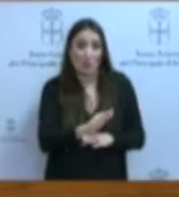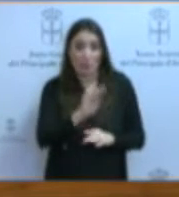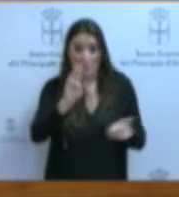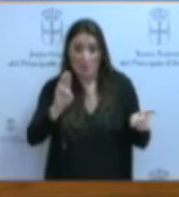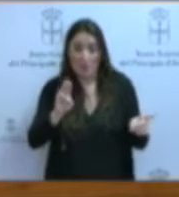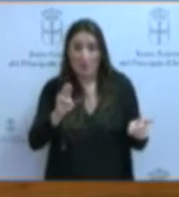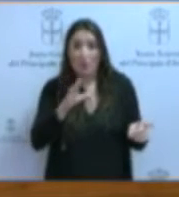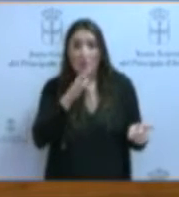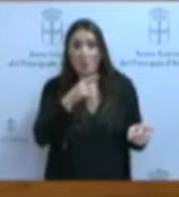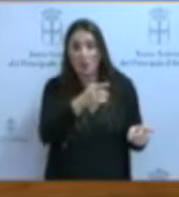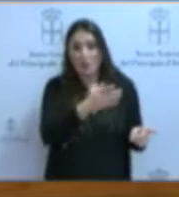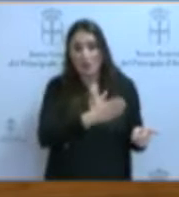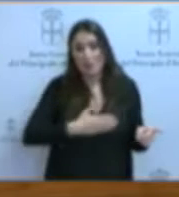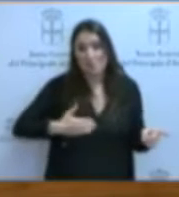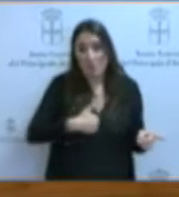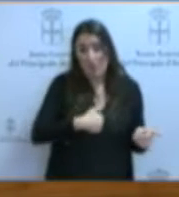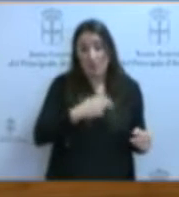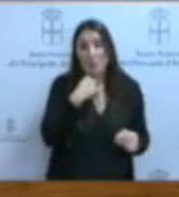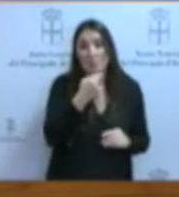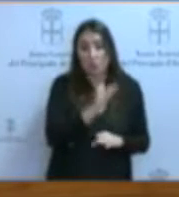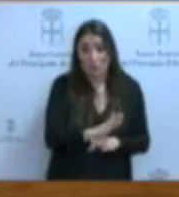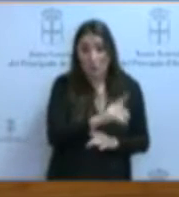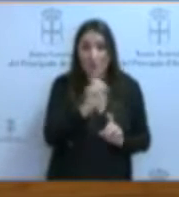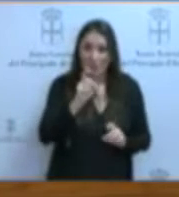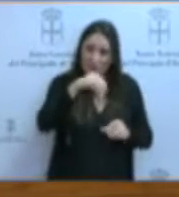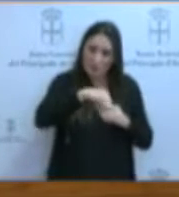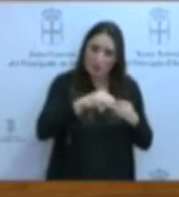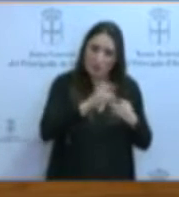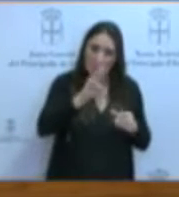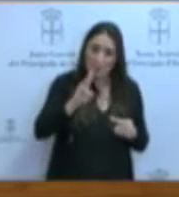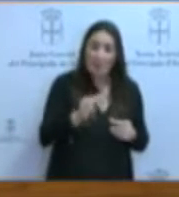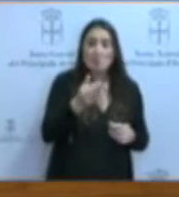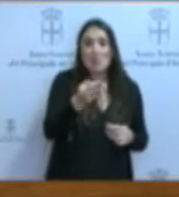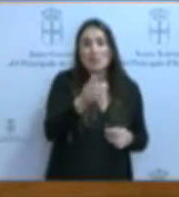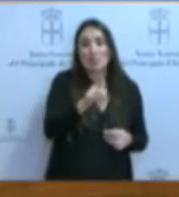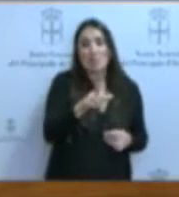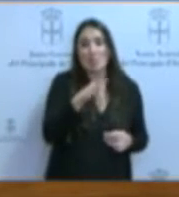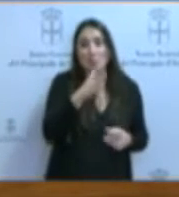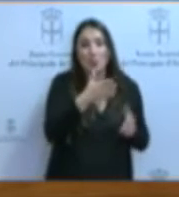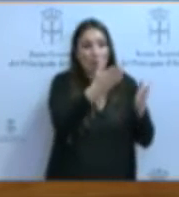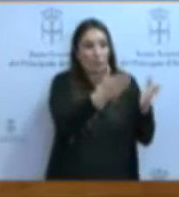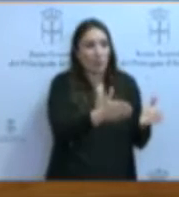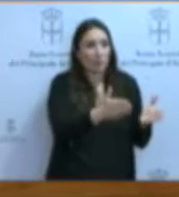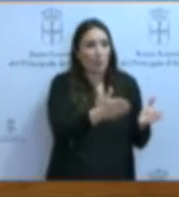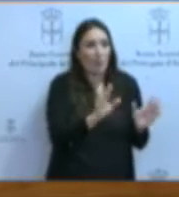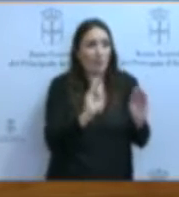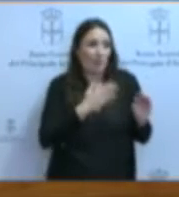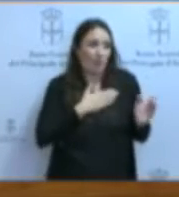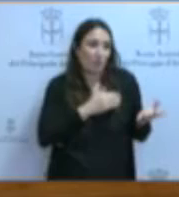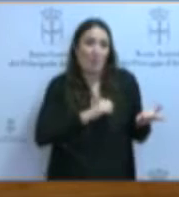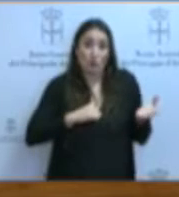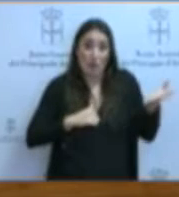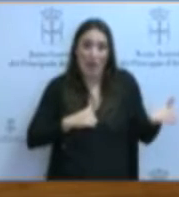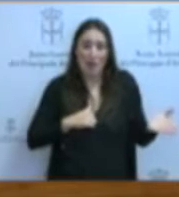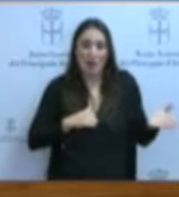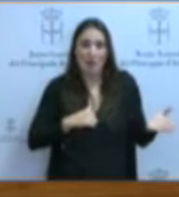su desempeño, digamos, como protagón de educación en su grupo parlamentario, como su, digamos, formación en